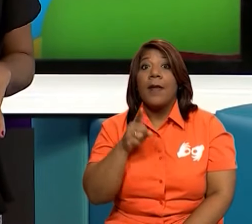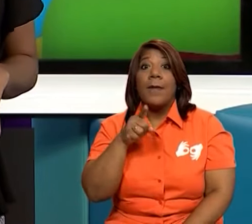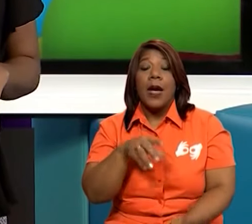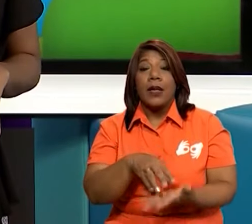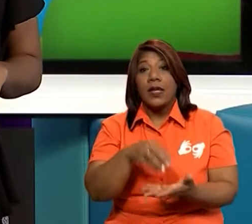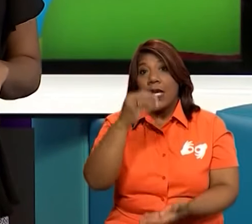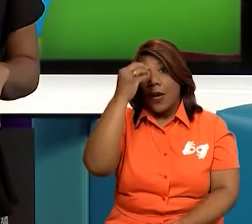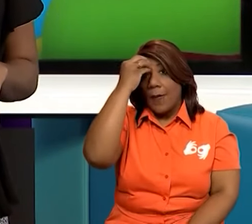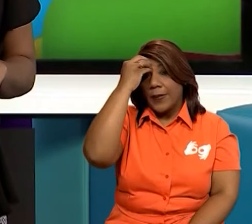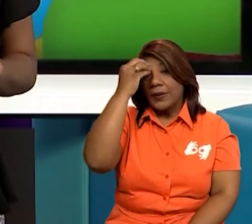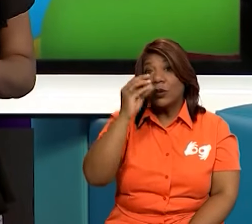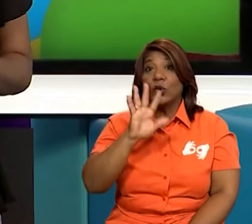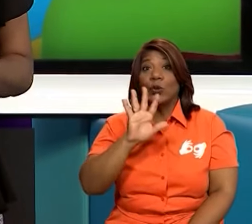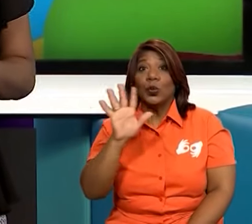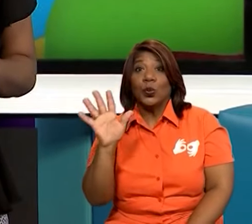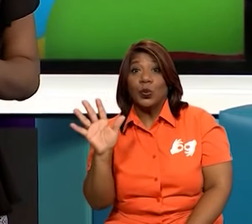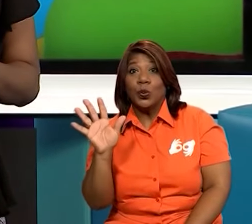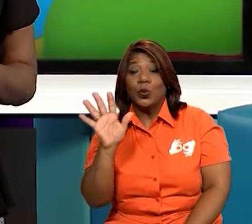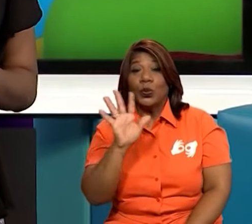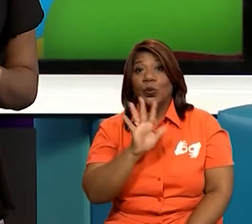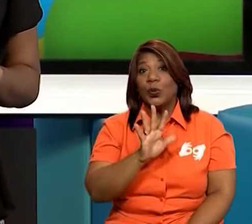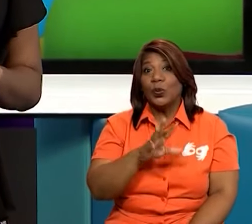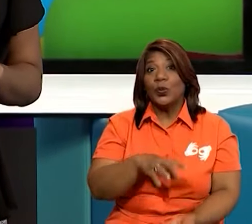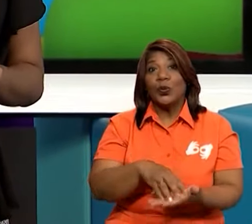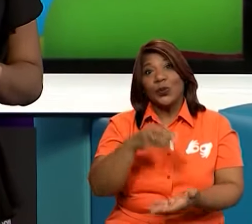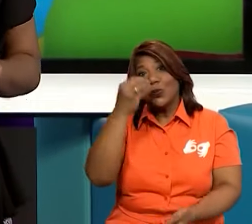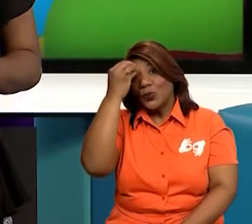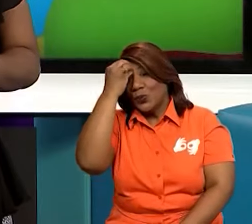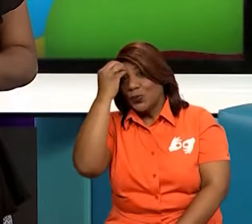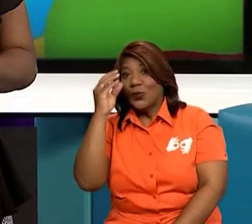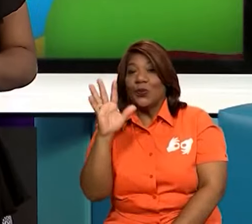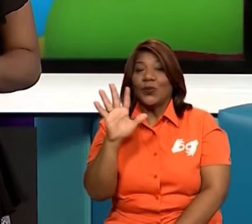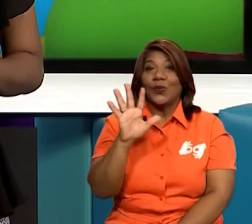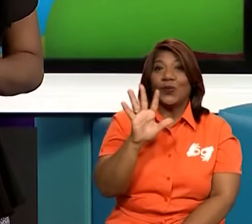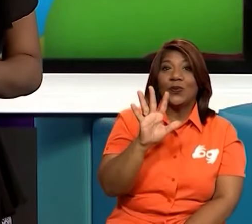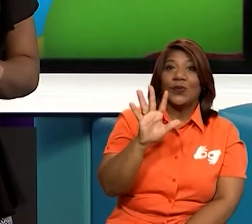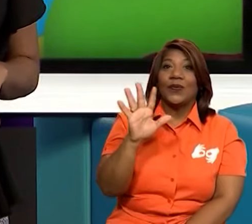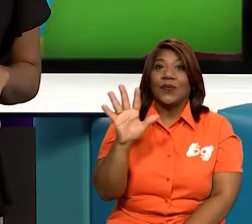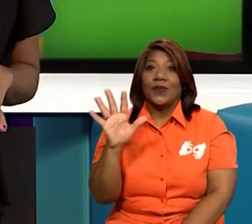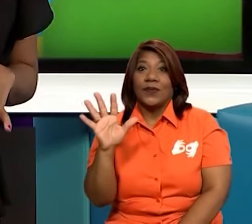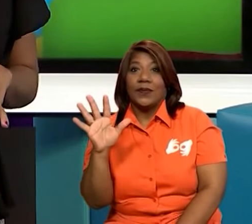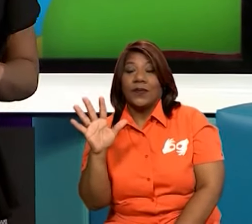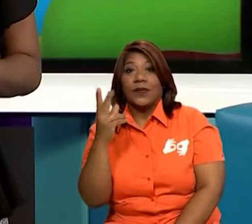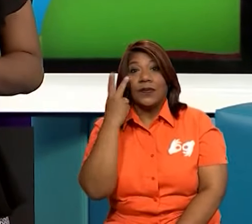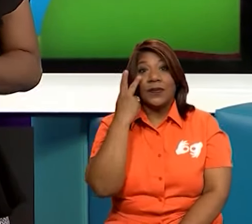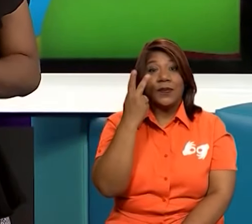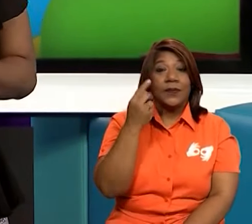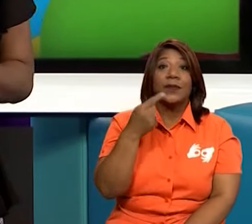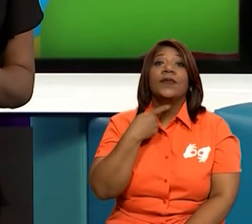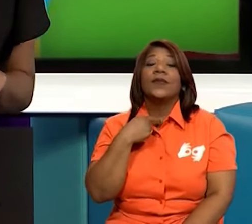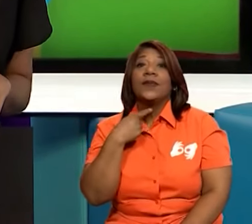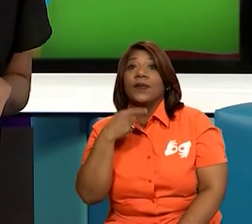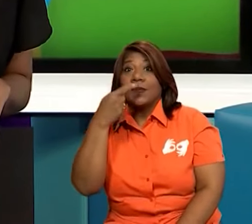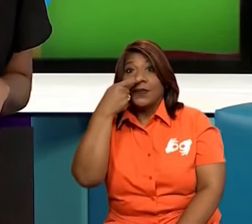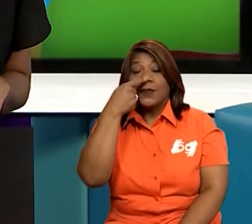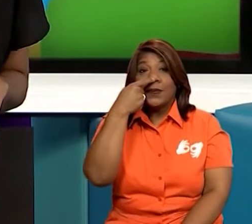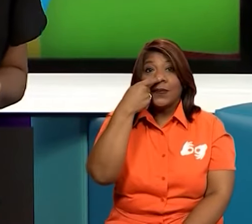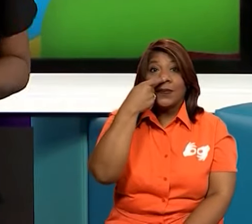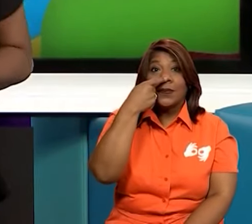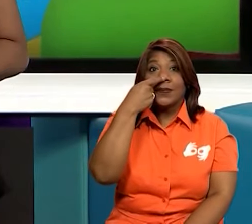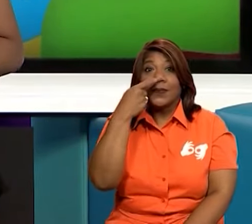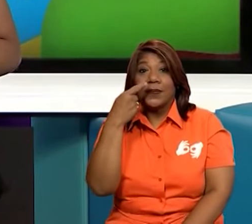a aprender los cinco sentidos. Vamos a aprender los cinco sentidos. Vista, gusto, olfato,